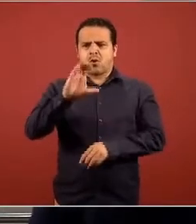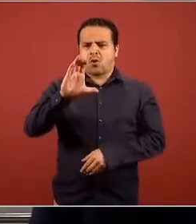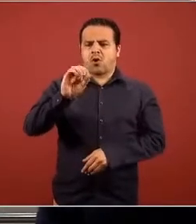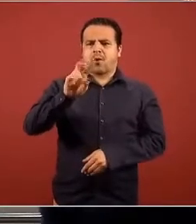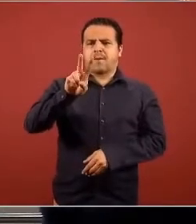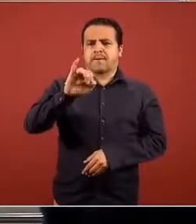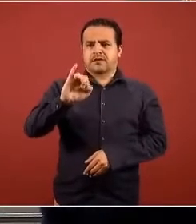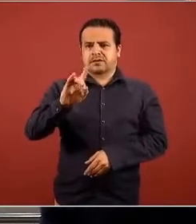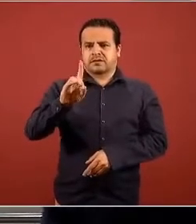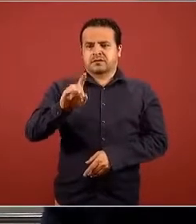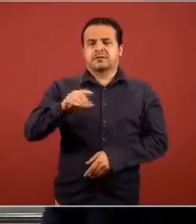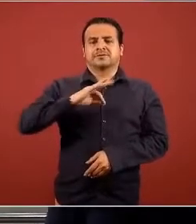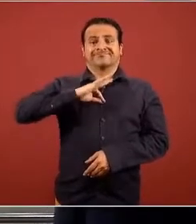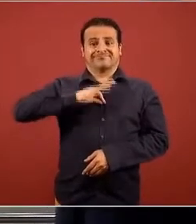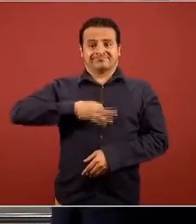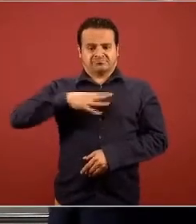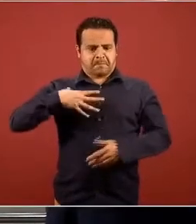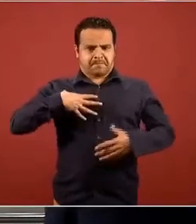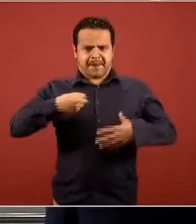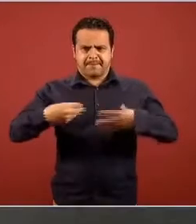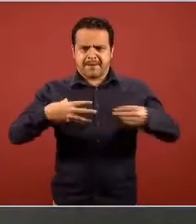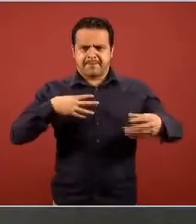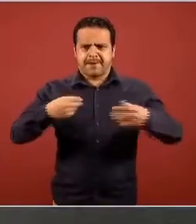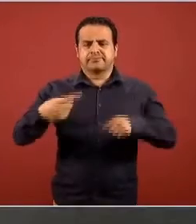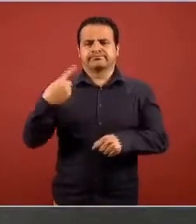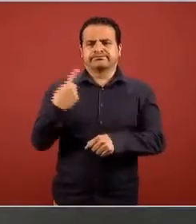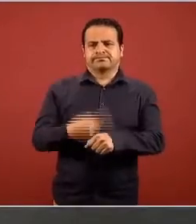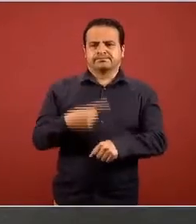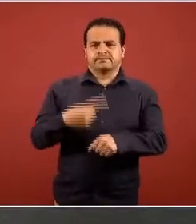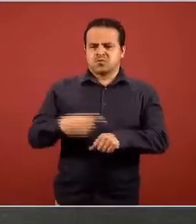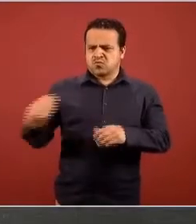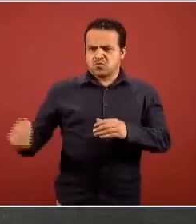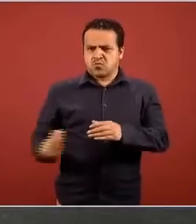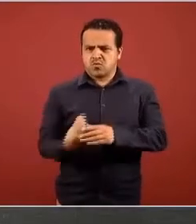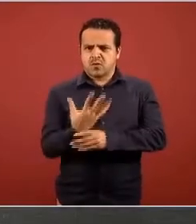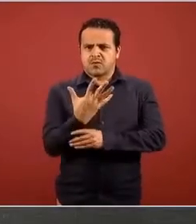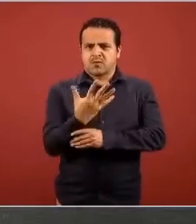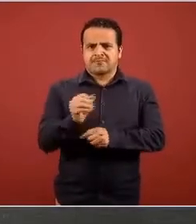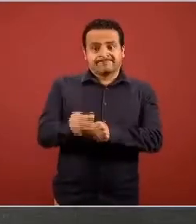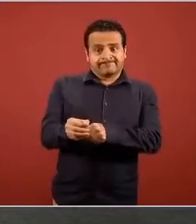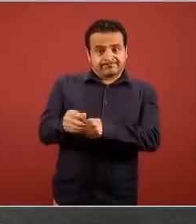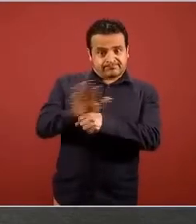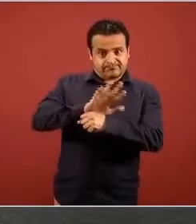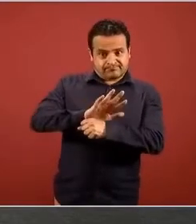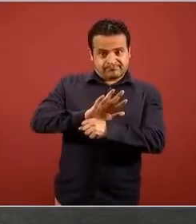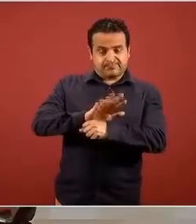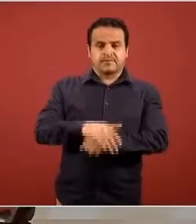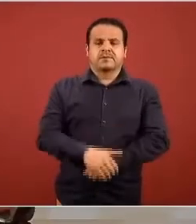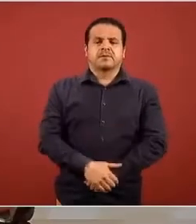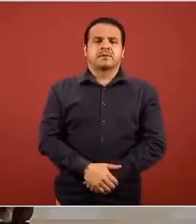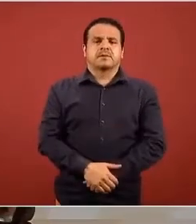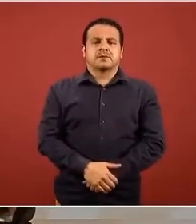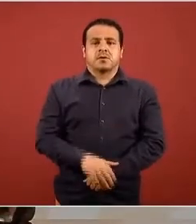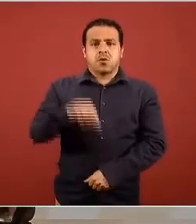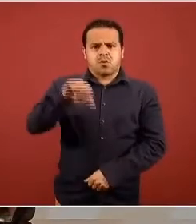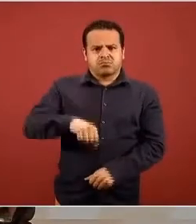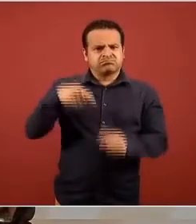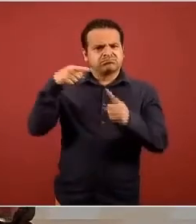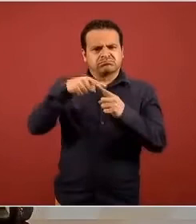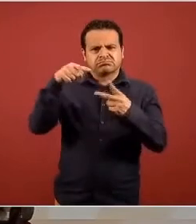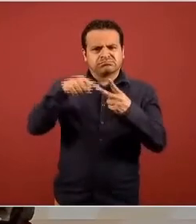causada por el nuevo coronavirus SARS-CoV-2 Hoy tenemos tres segmentos, el primero